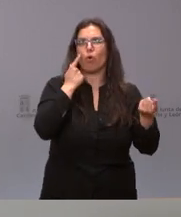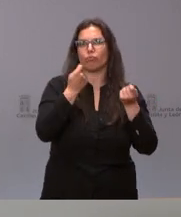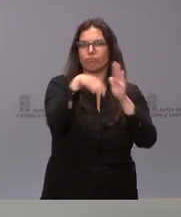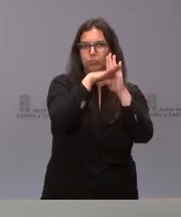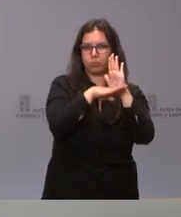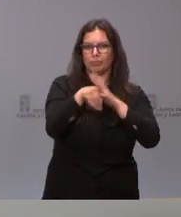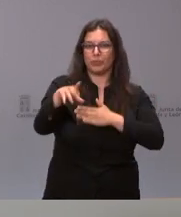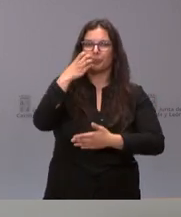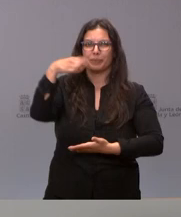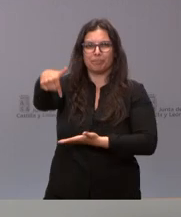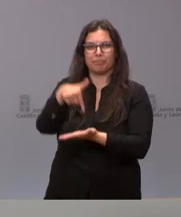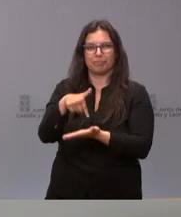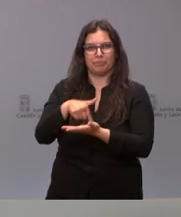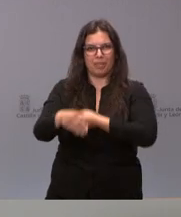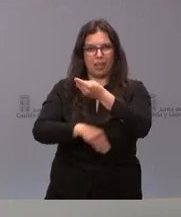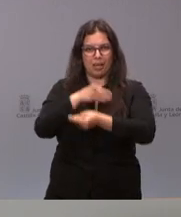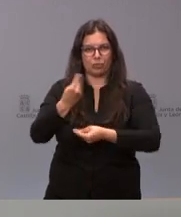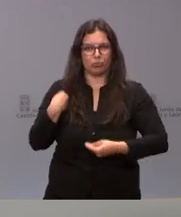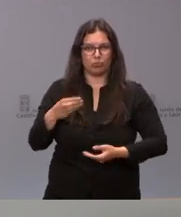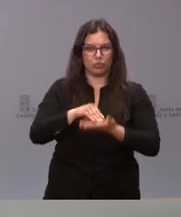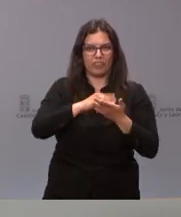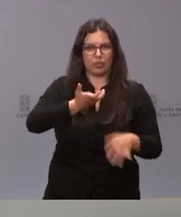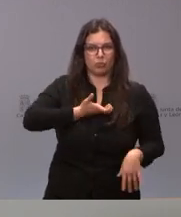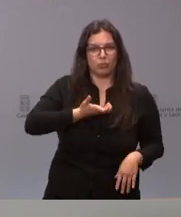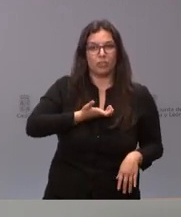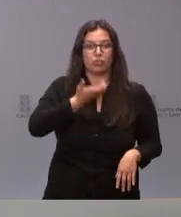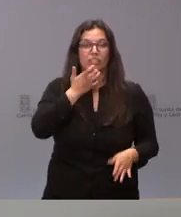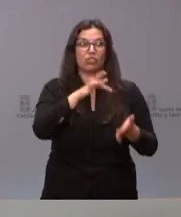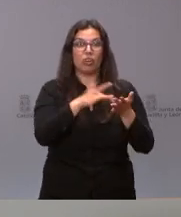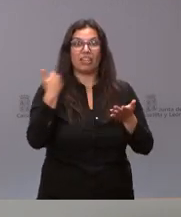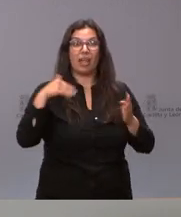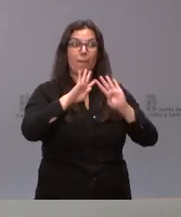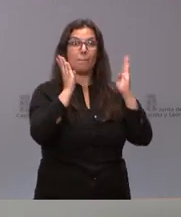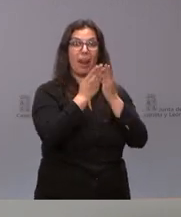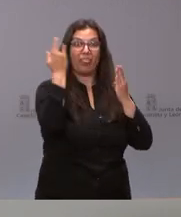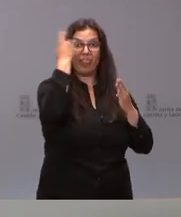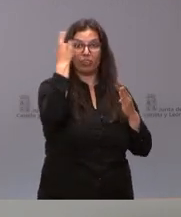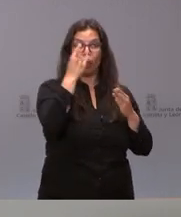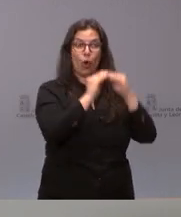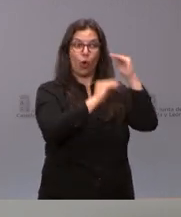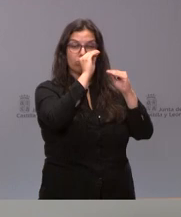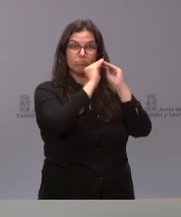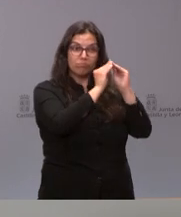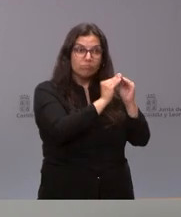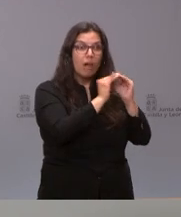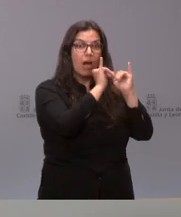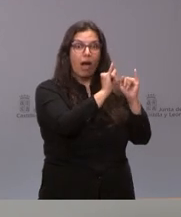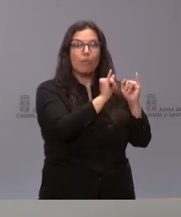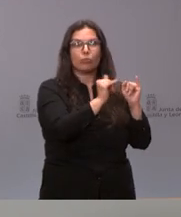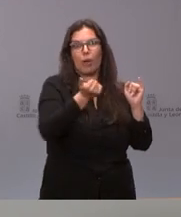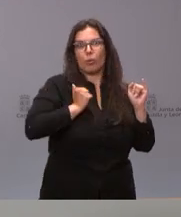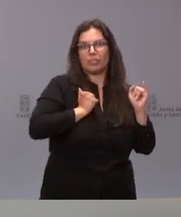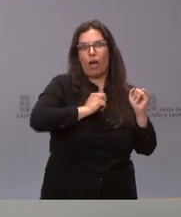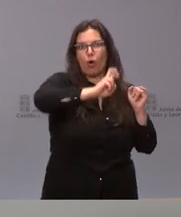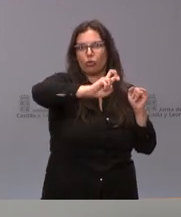reclamación que nos habían realizado muchas corporaciones locales que, una vez que habían instalado esta plaza de toros portátiles, la querían dar un uso añadido